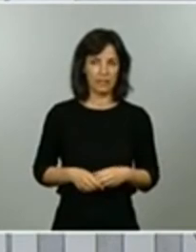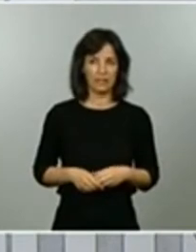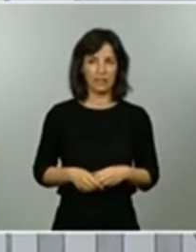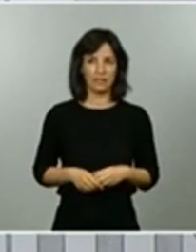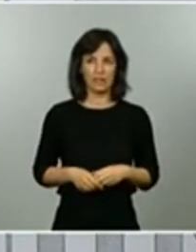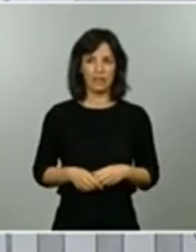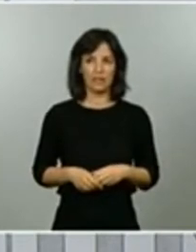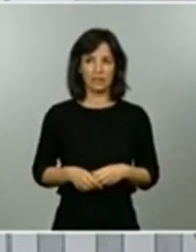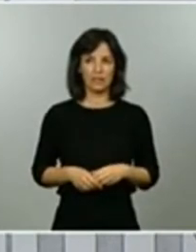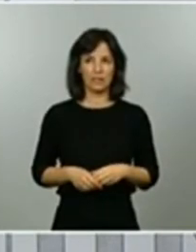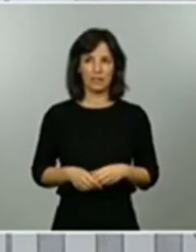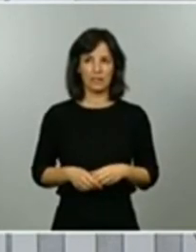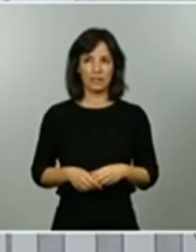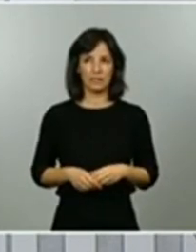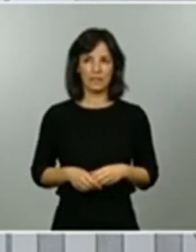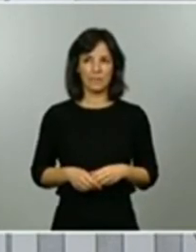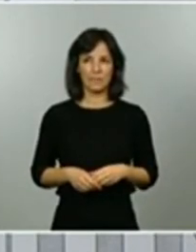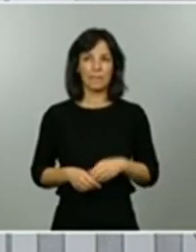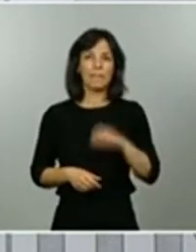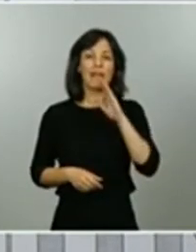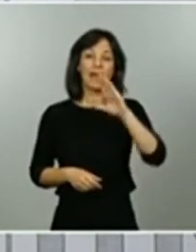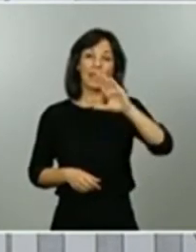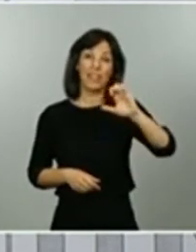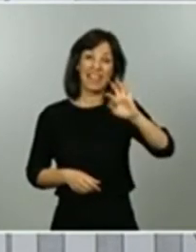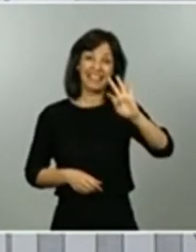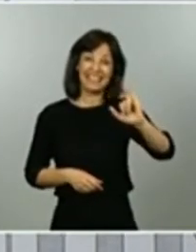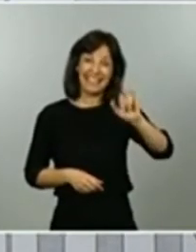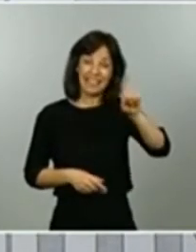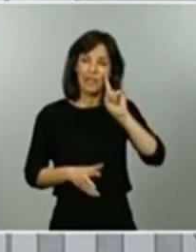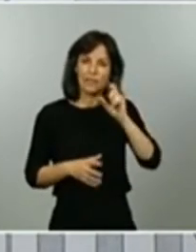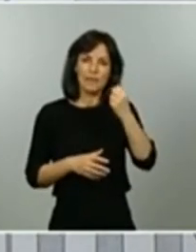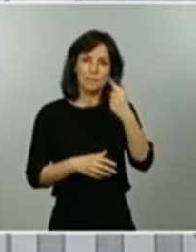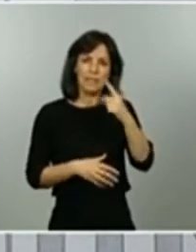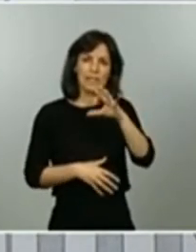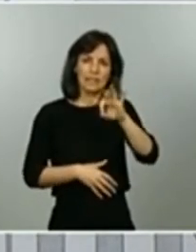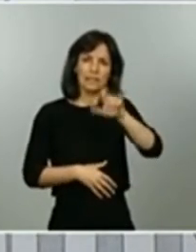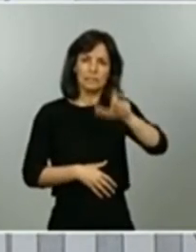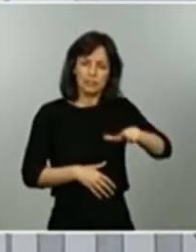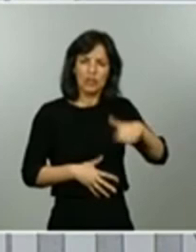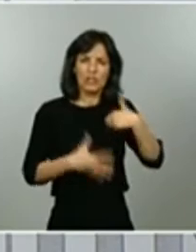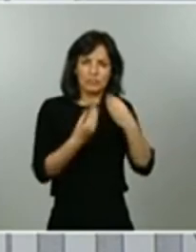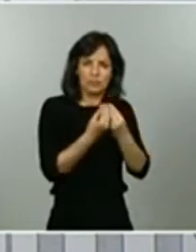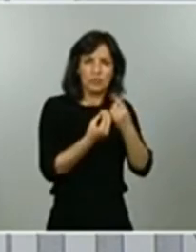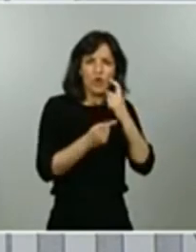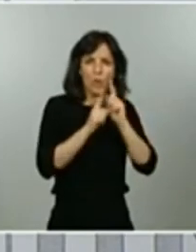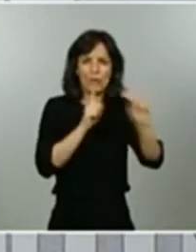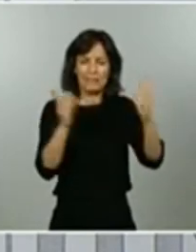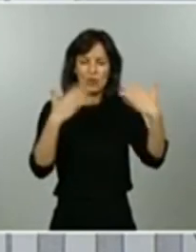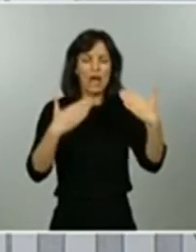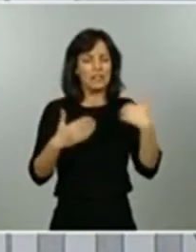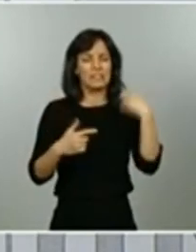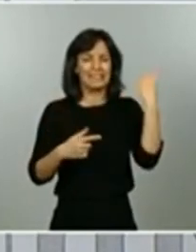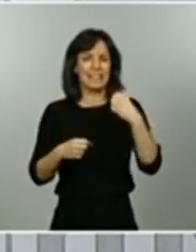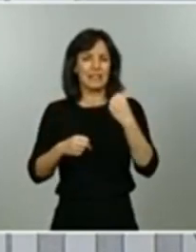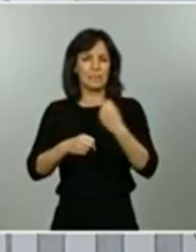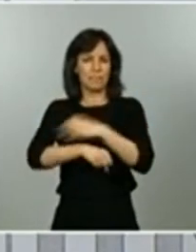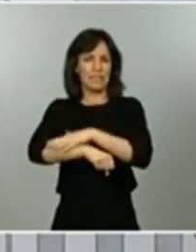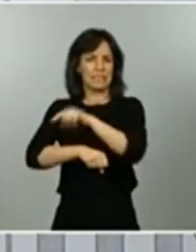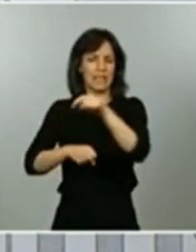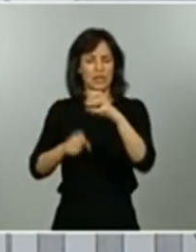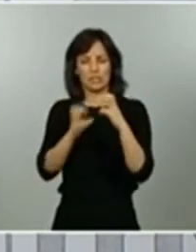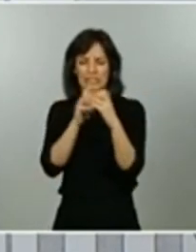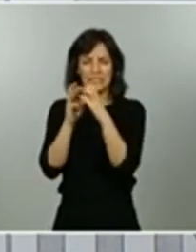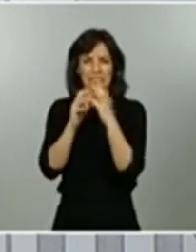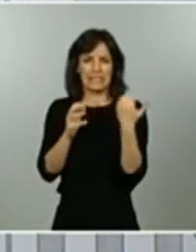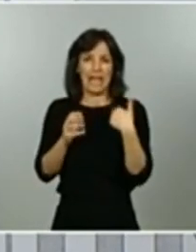CETI se está trabajando me consta en ello por parte de los ministerios correspondientes y vamos a ver si somos capaces de instruccionarlo en breve